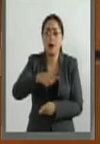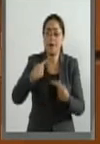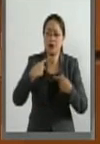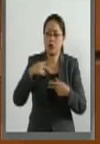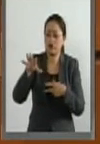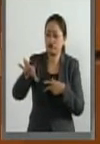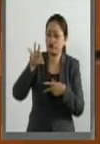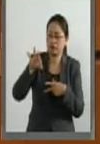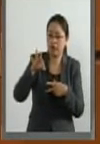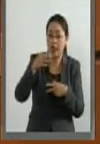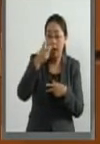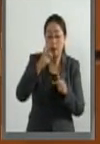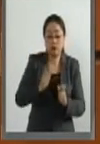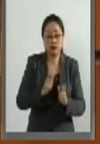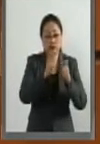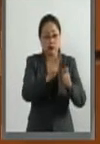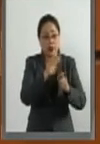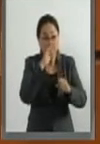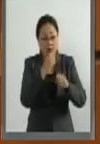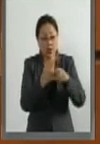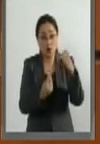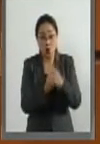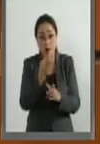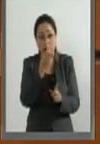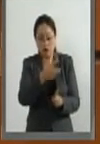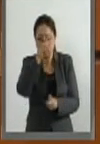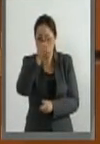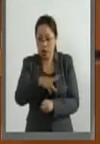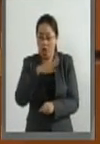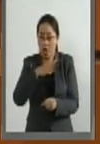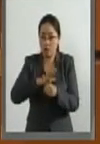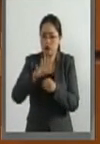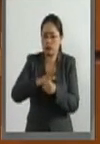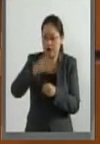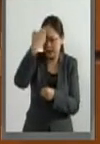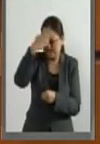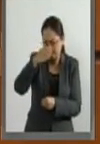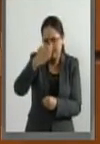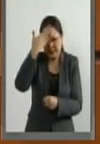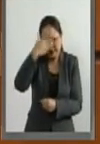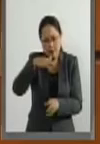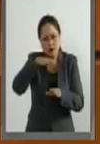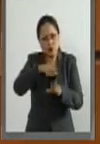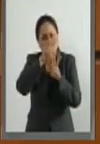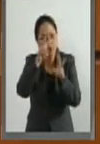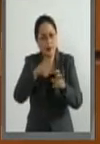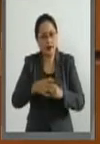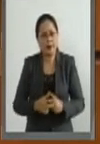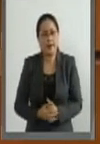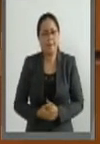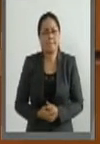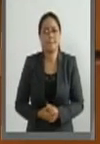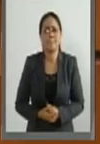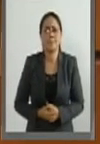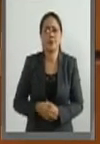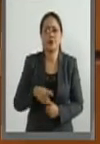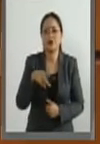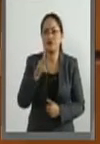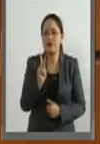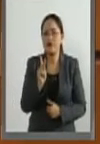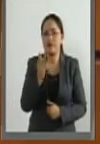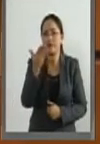lleguen a ocupar esos espacios tengan realmente los conocimientos. sin embargo,